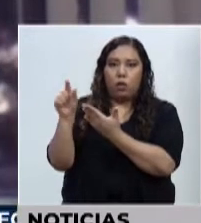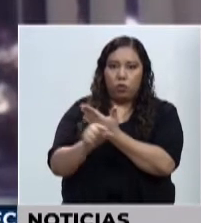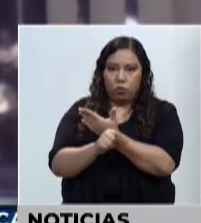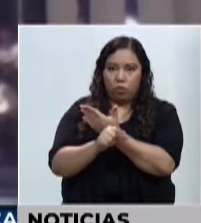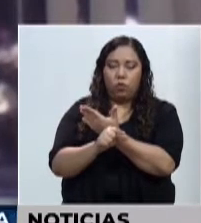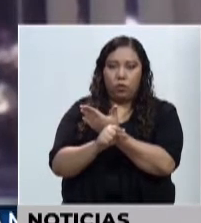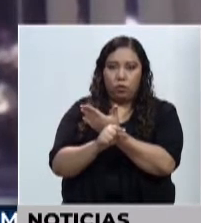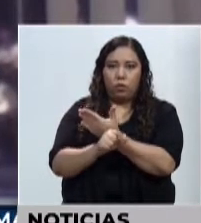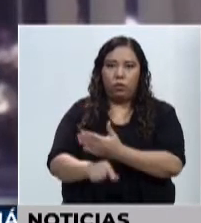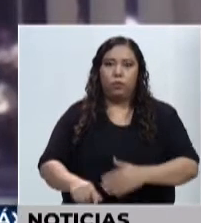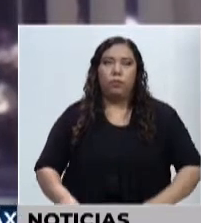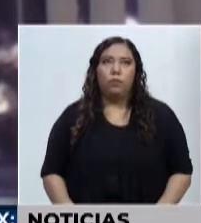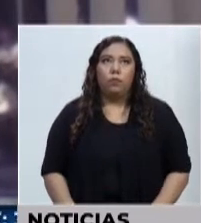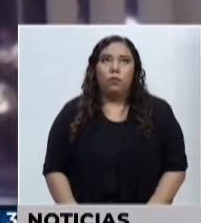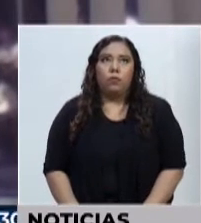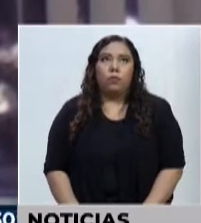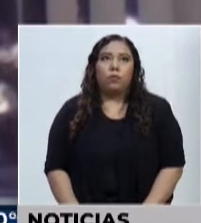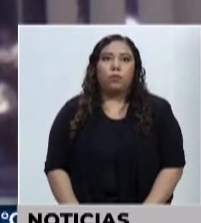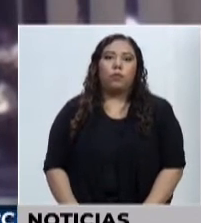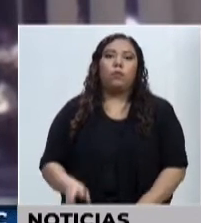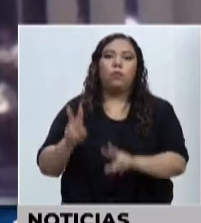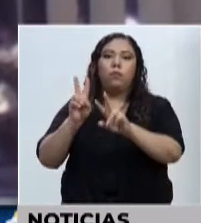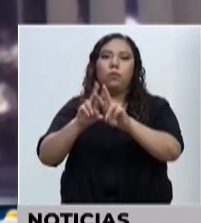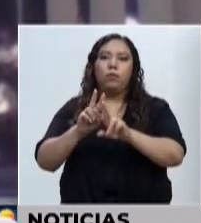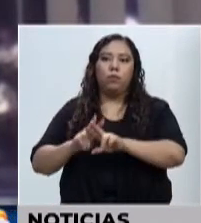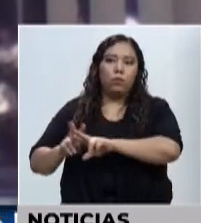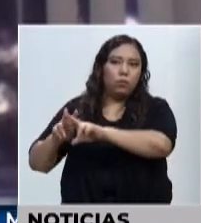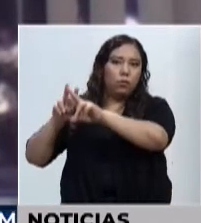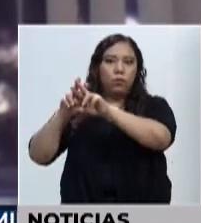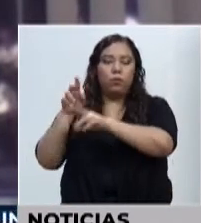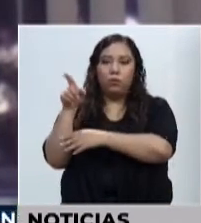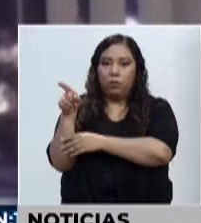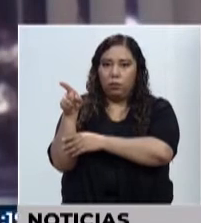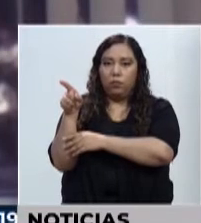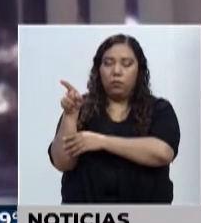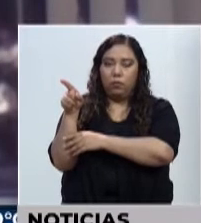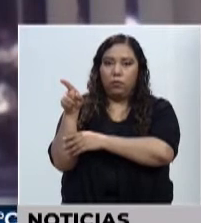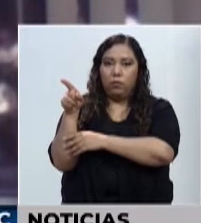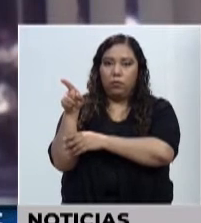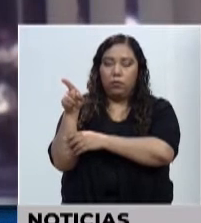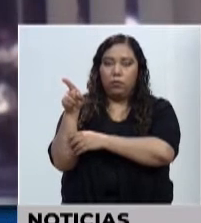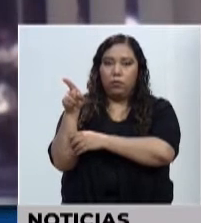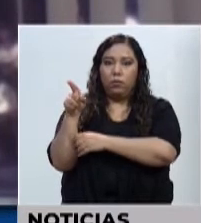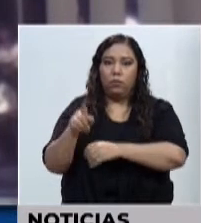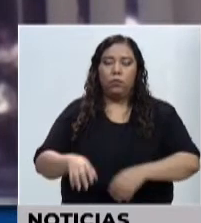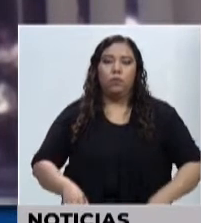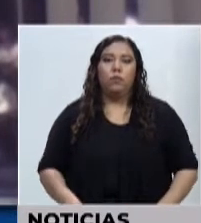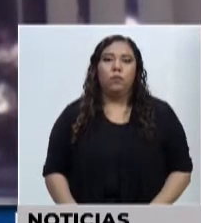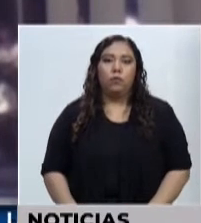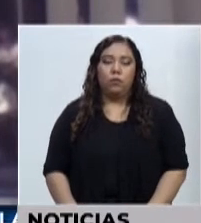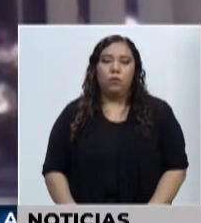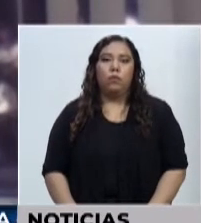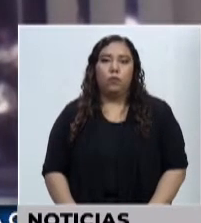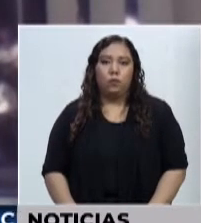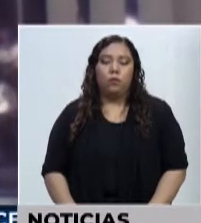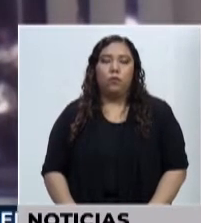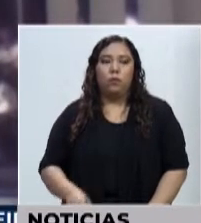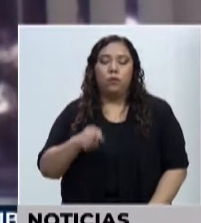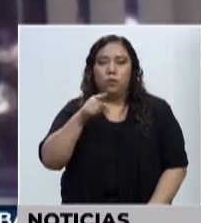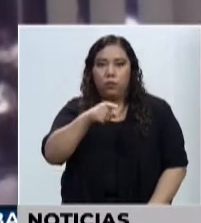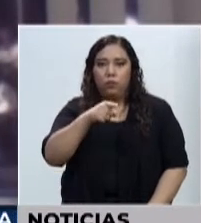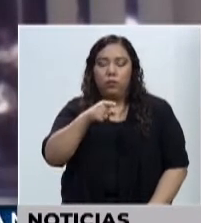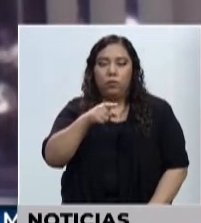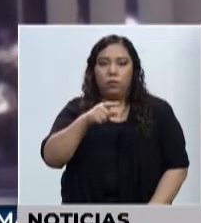sale una subvención del Gobierno Europeo que es ejecutada a través de la cooperación española AECID, que es para